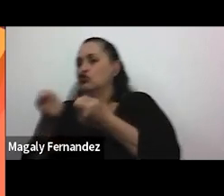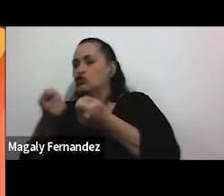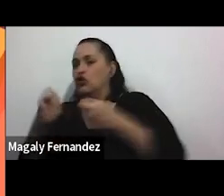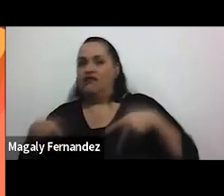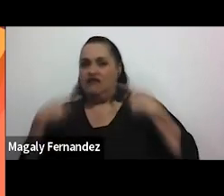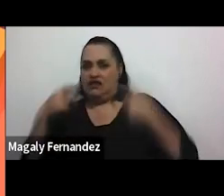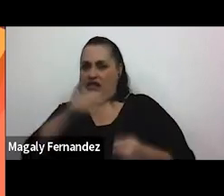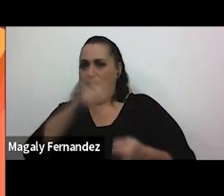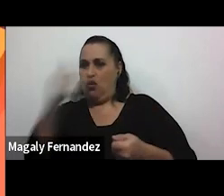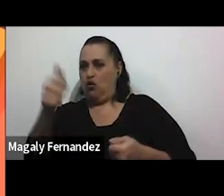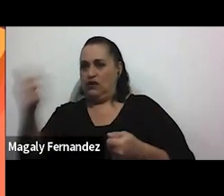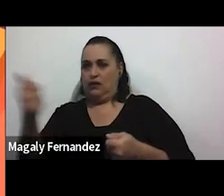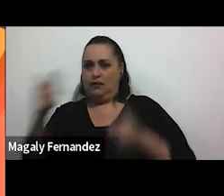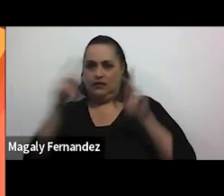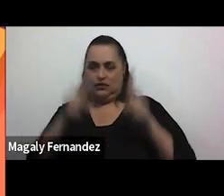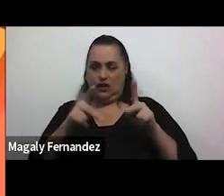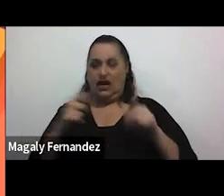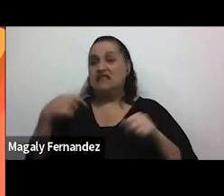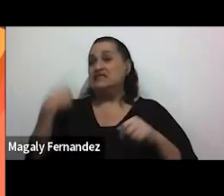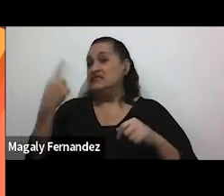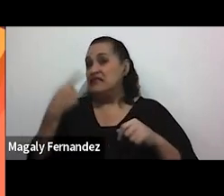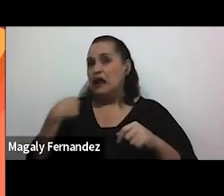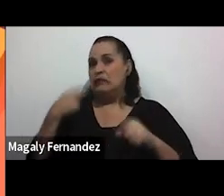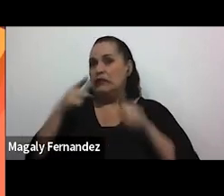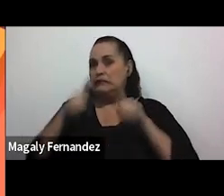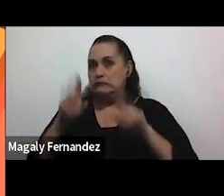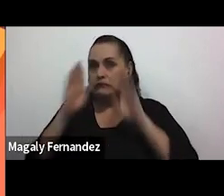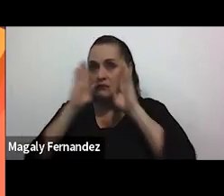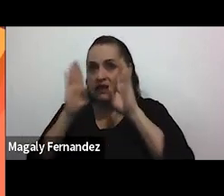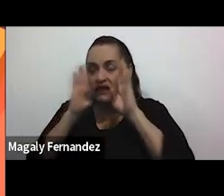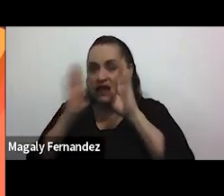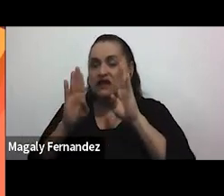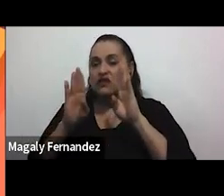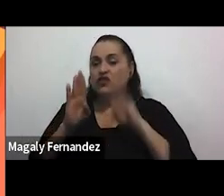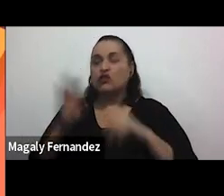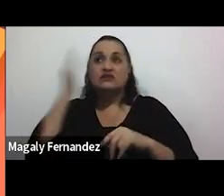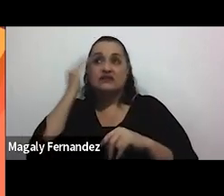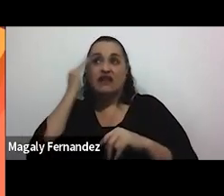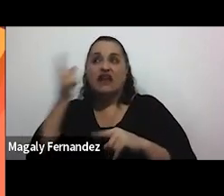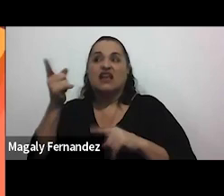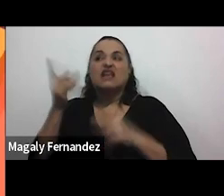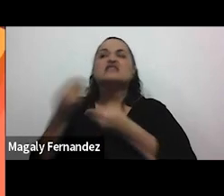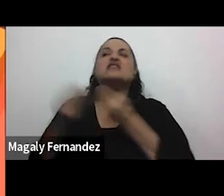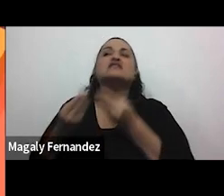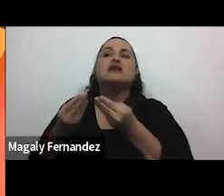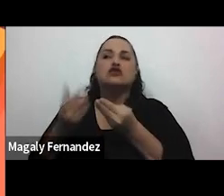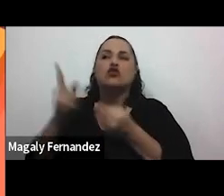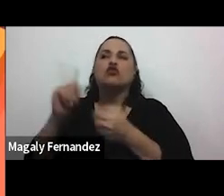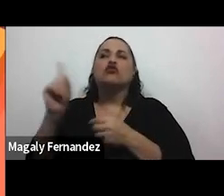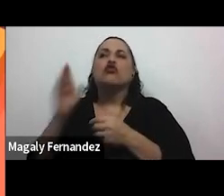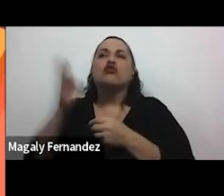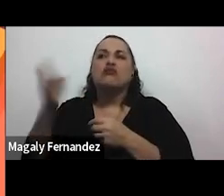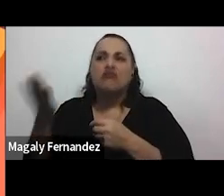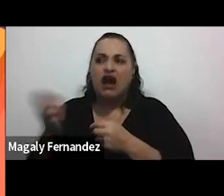tengo que estar constantemente atento atenta a saber qué está haciendo la otra persona saber dónde